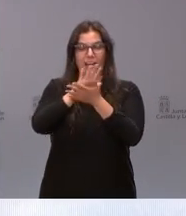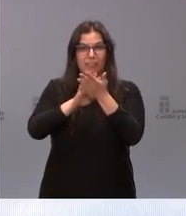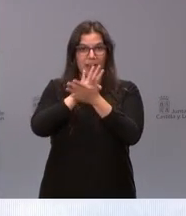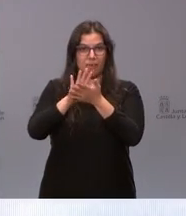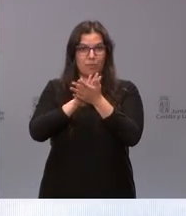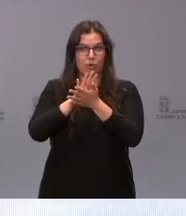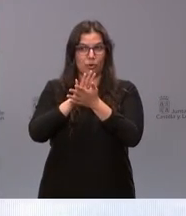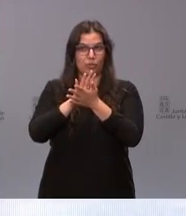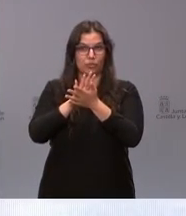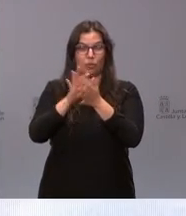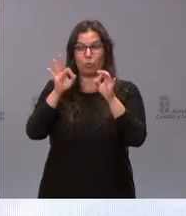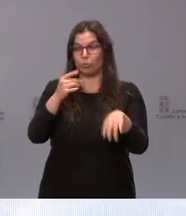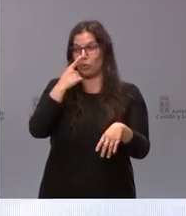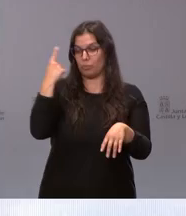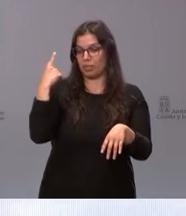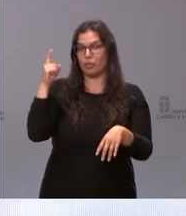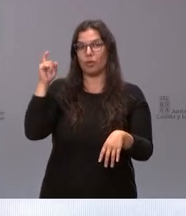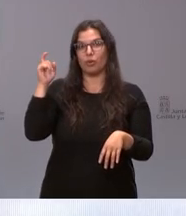que hace un año vino